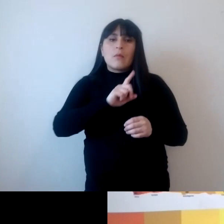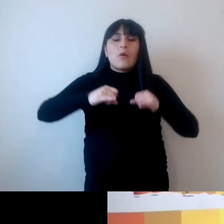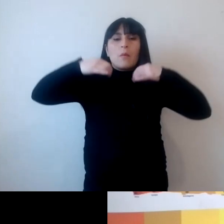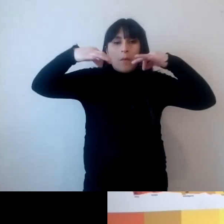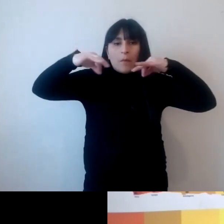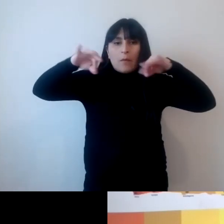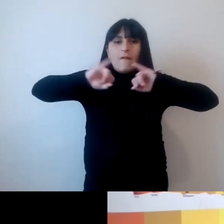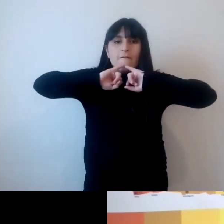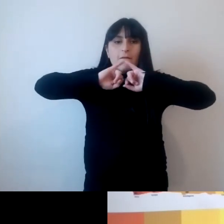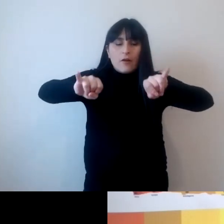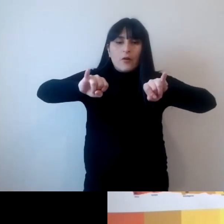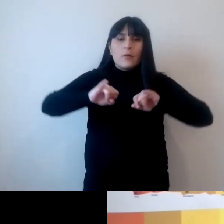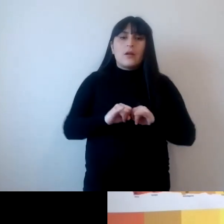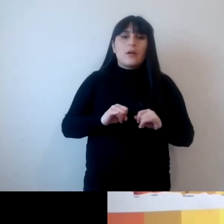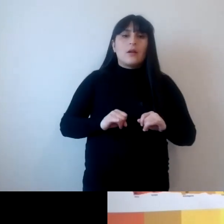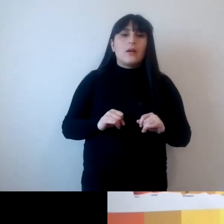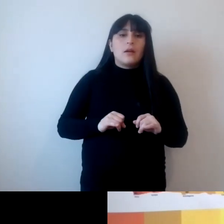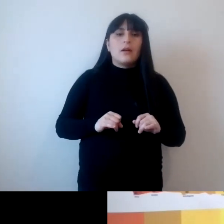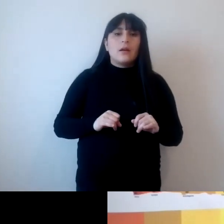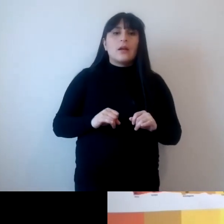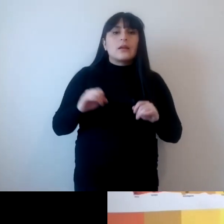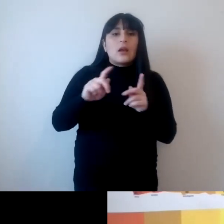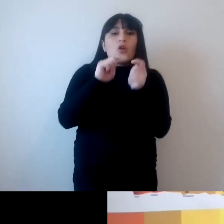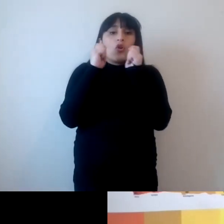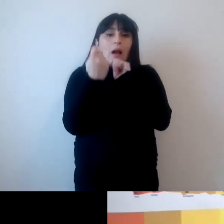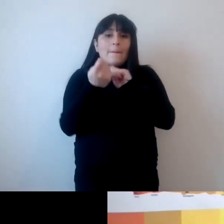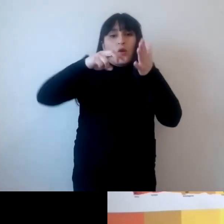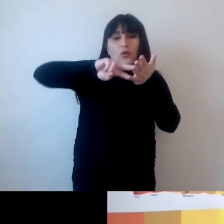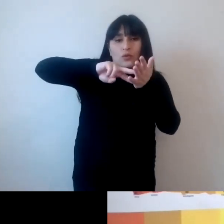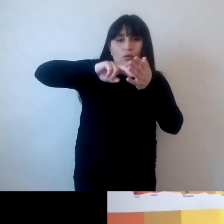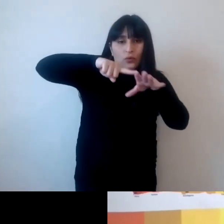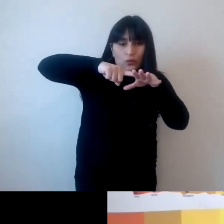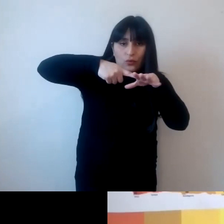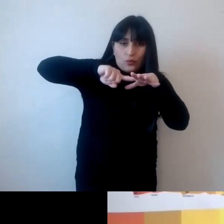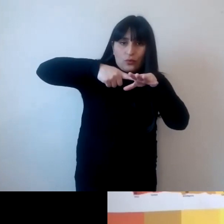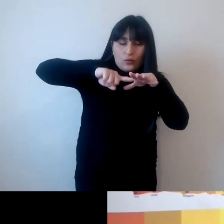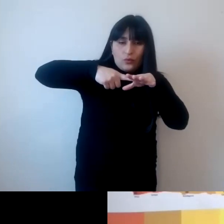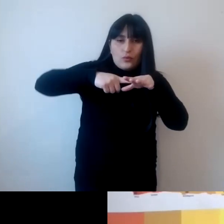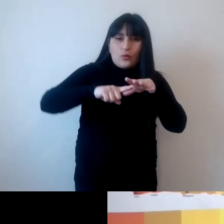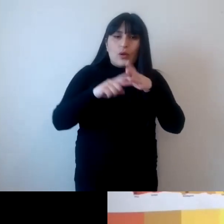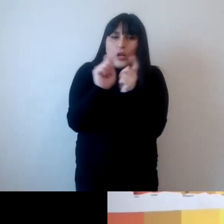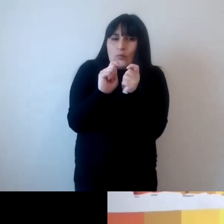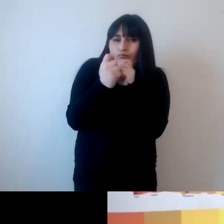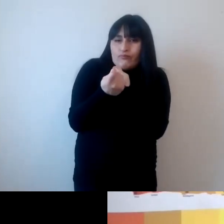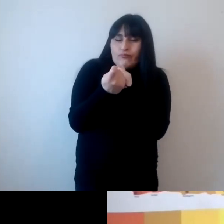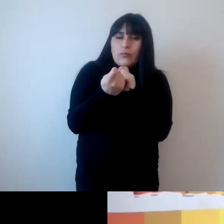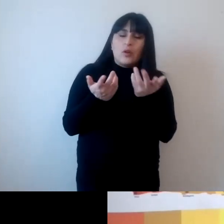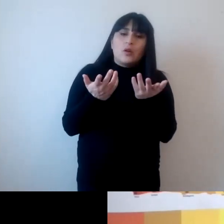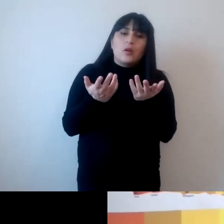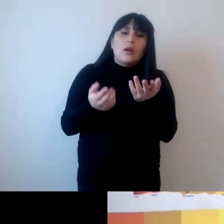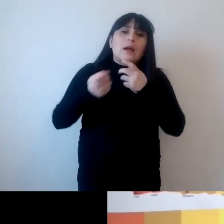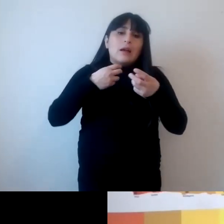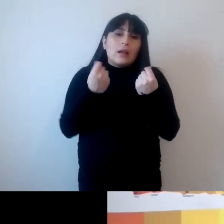del segundo y del tercer grupo es que los cambios tecnológicos y los simples reajustes en la